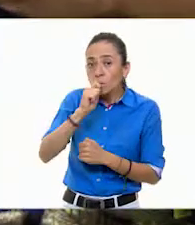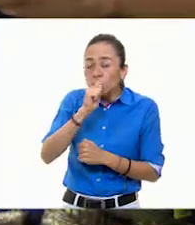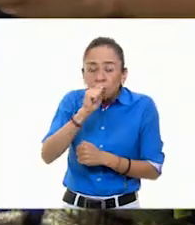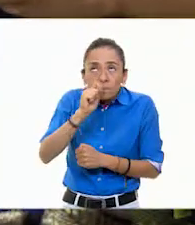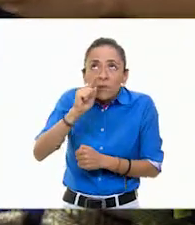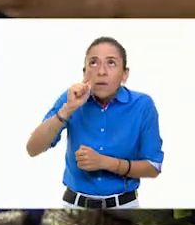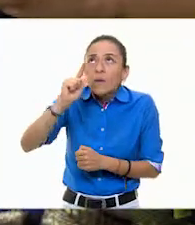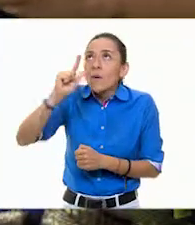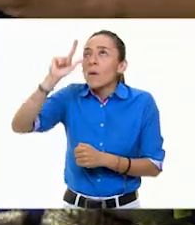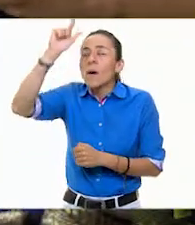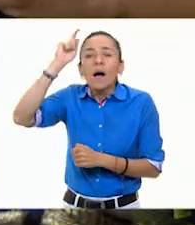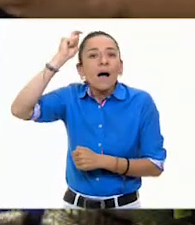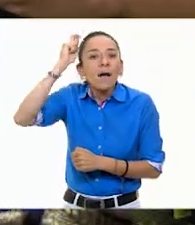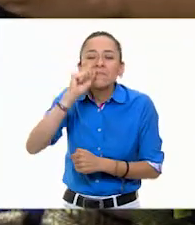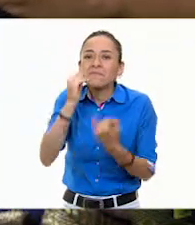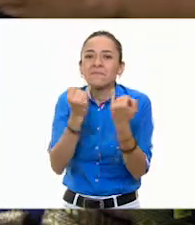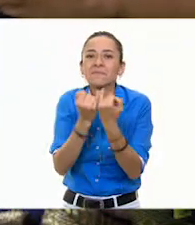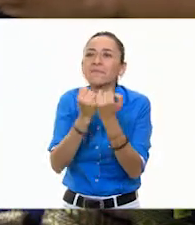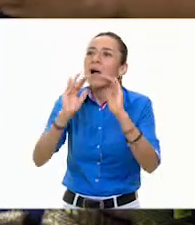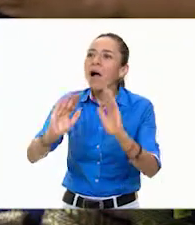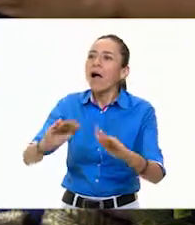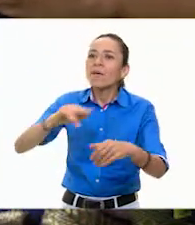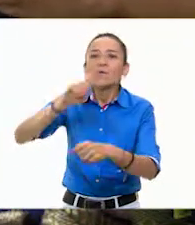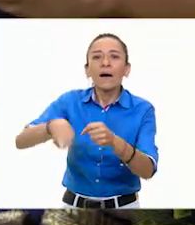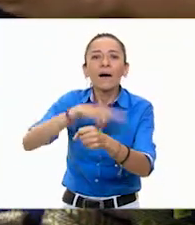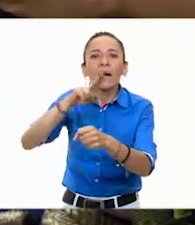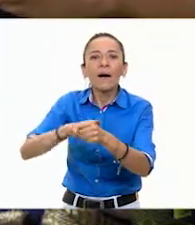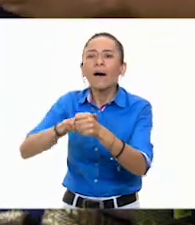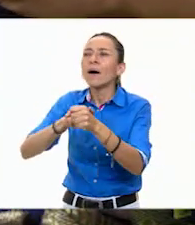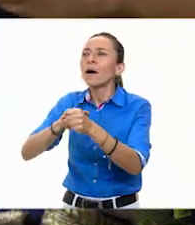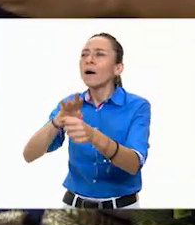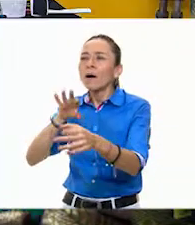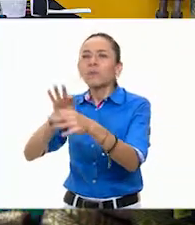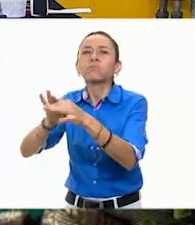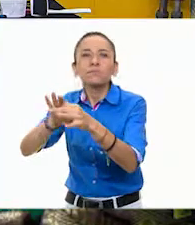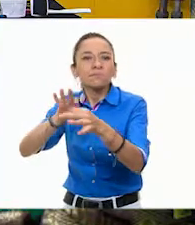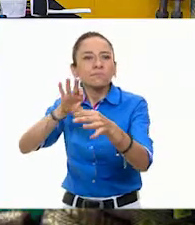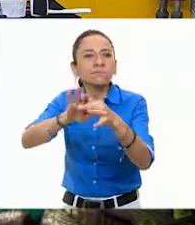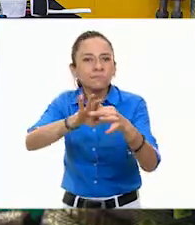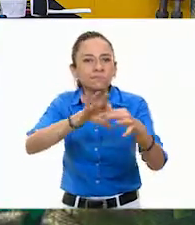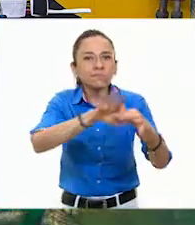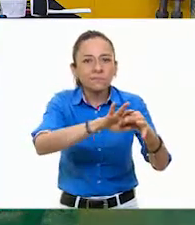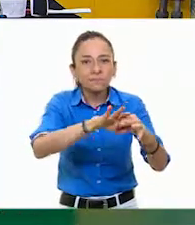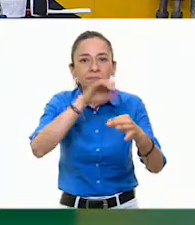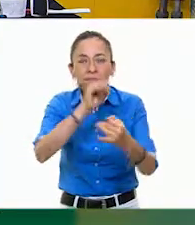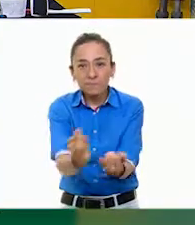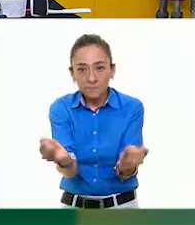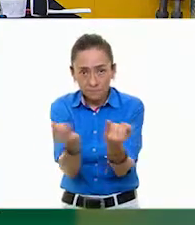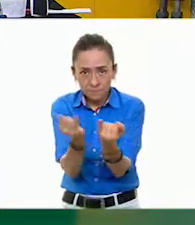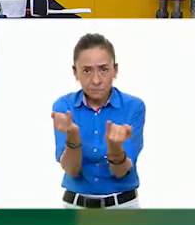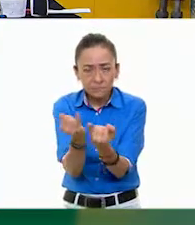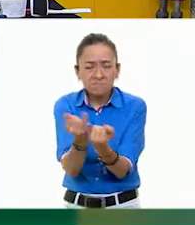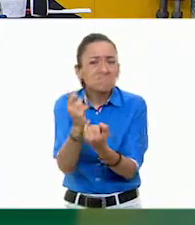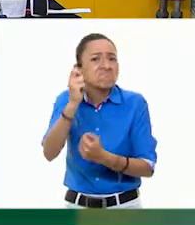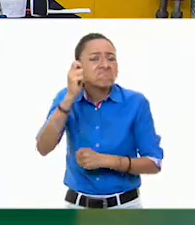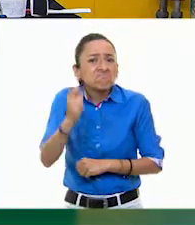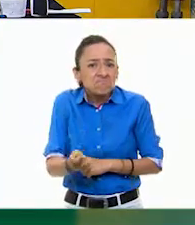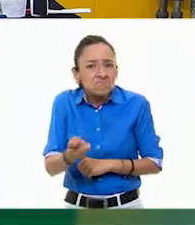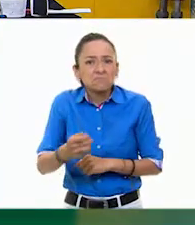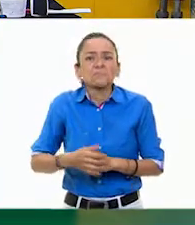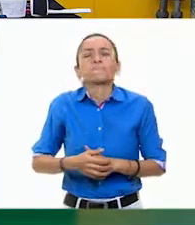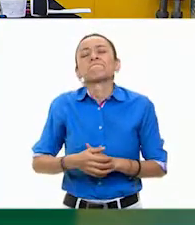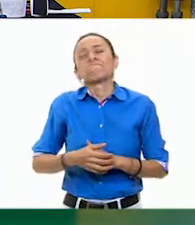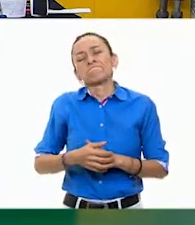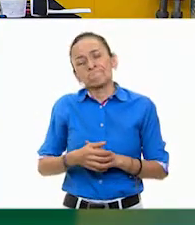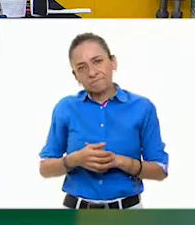contacto con la naturaleza, pero también con una enorme belleza de sí mismas al